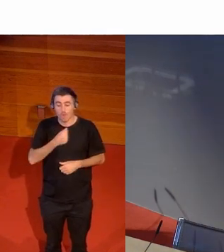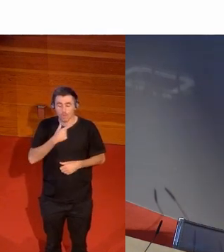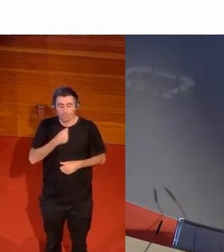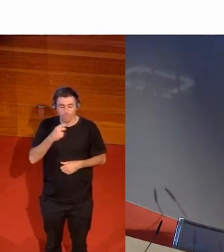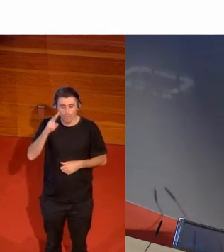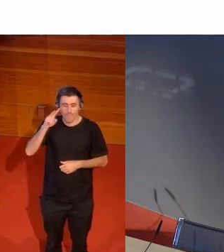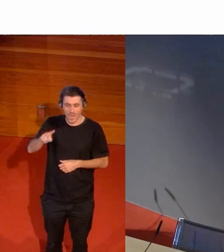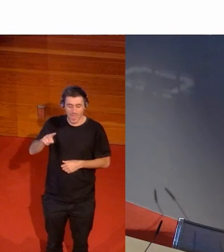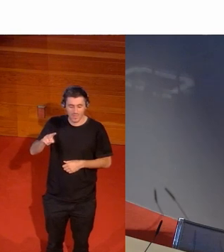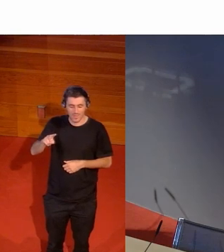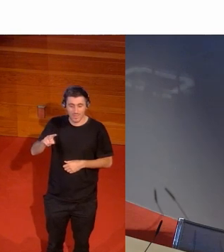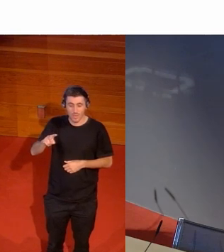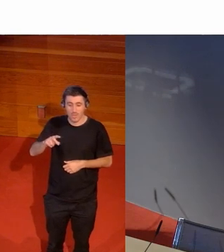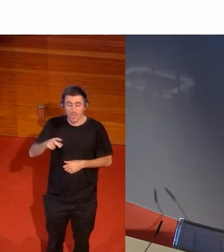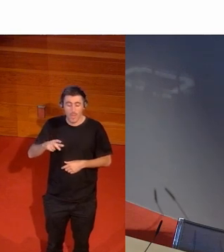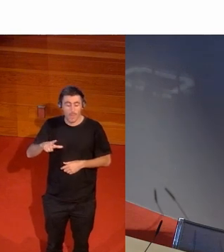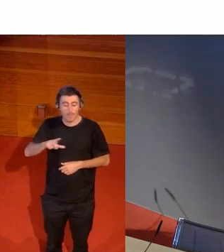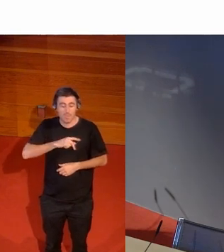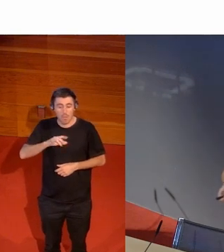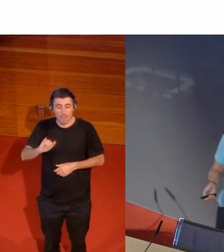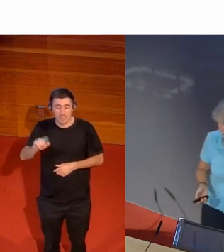medalla o no nosotros estamos orgullosos de ellas